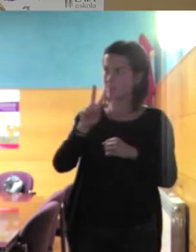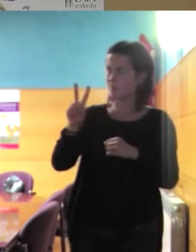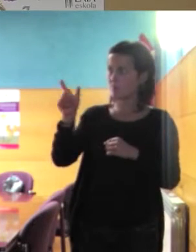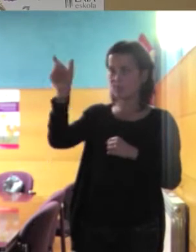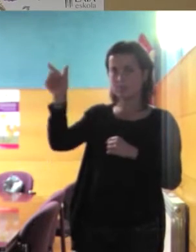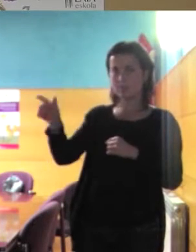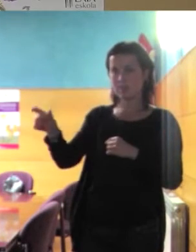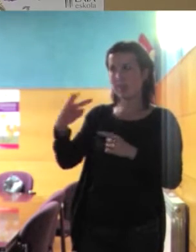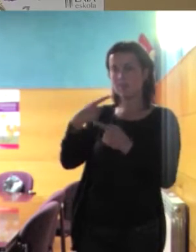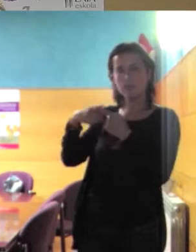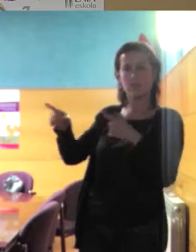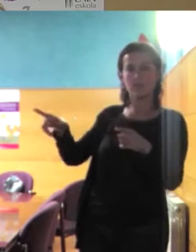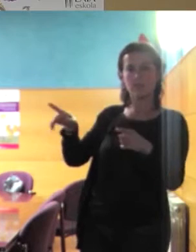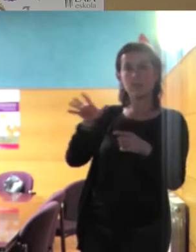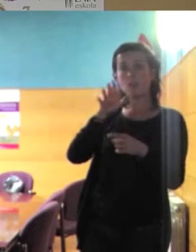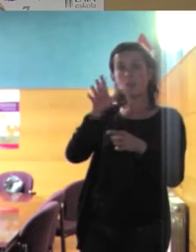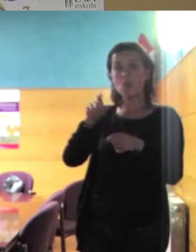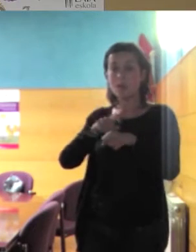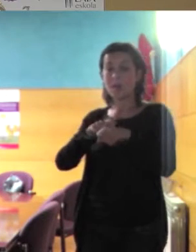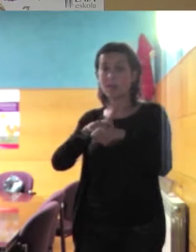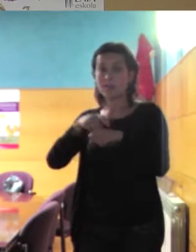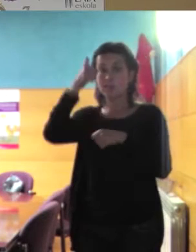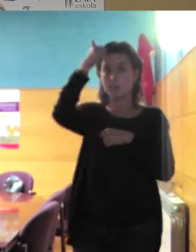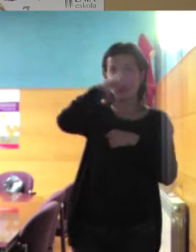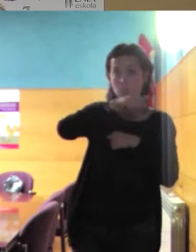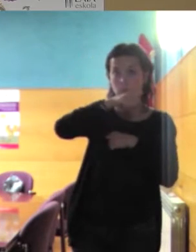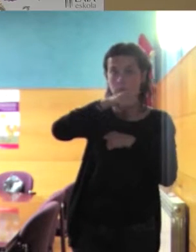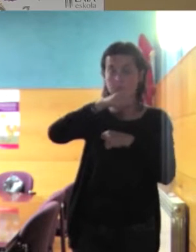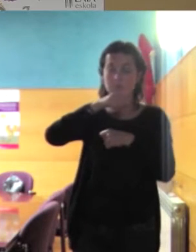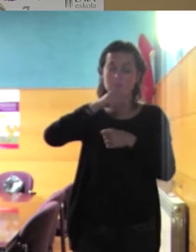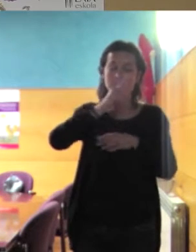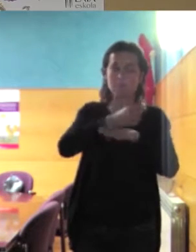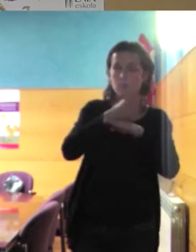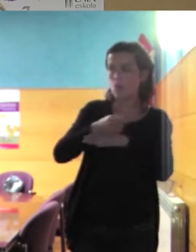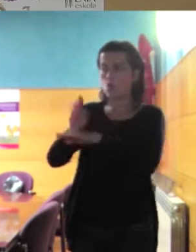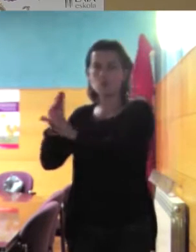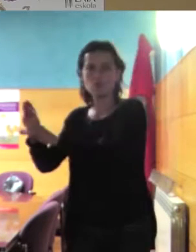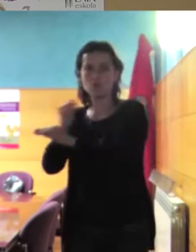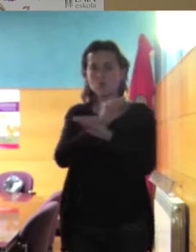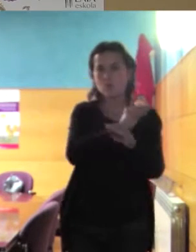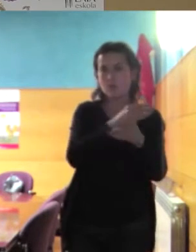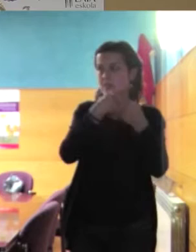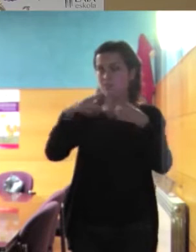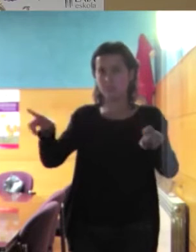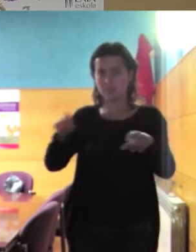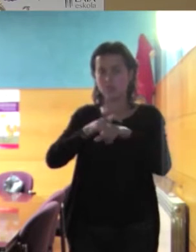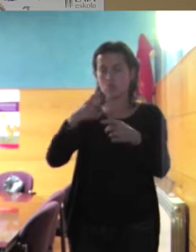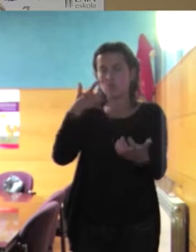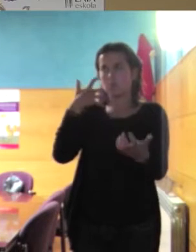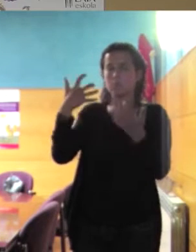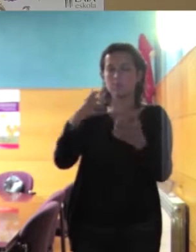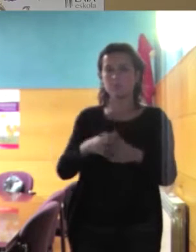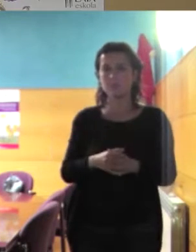los rasgos de los patriarcados de las otras os muestro también os muestro también